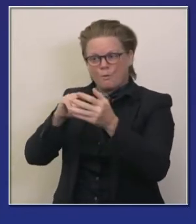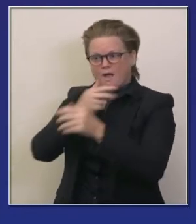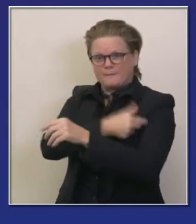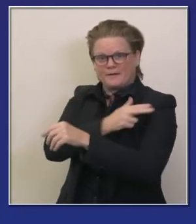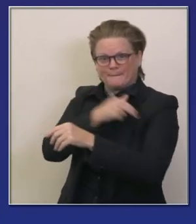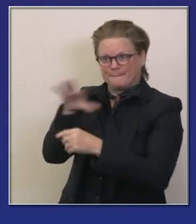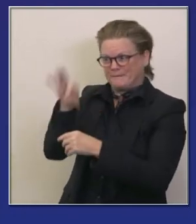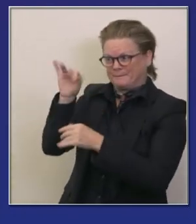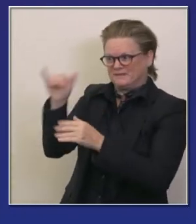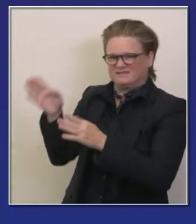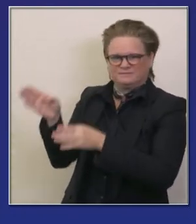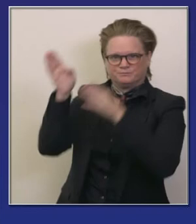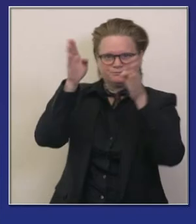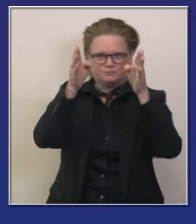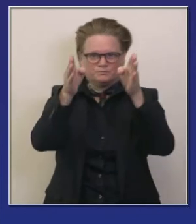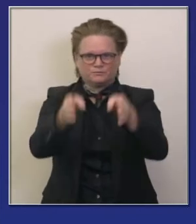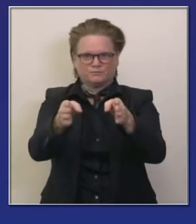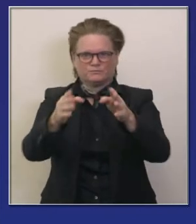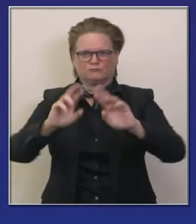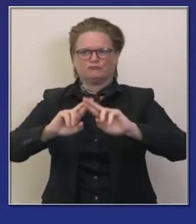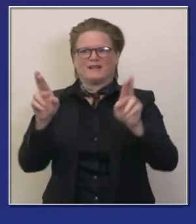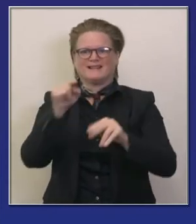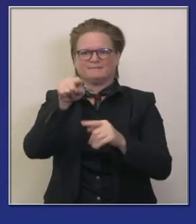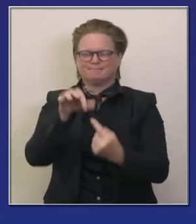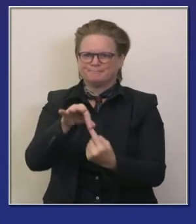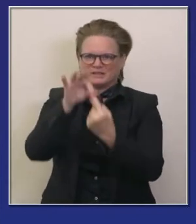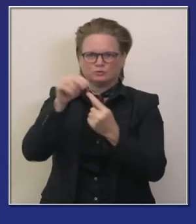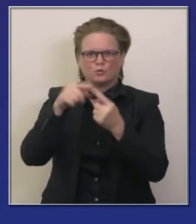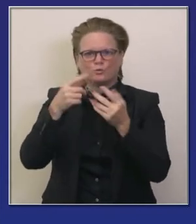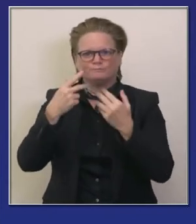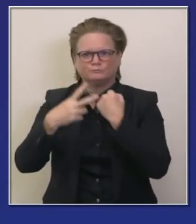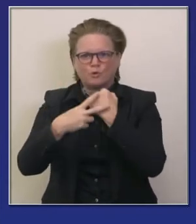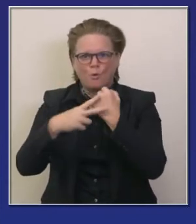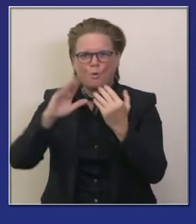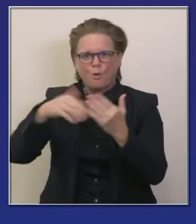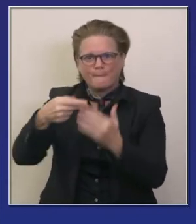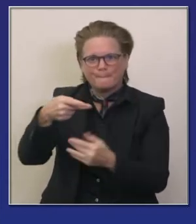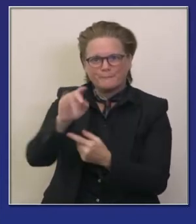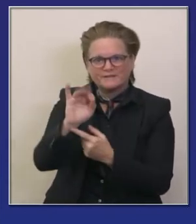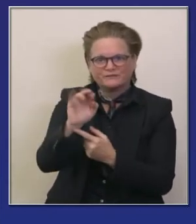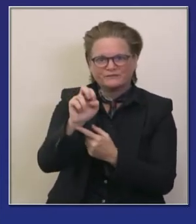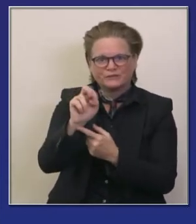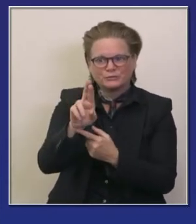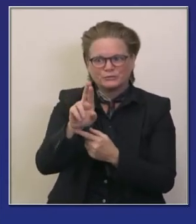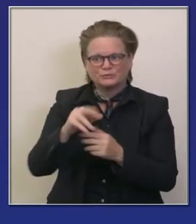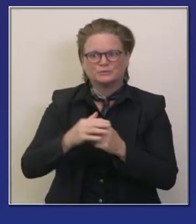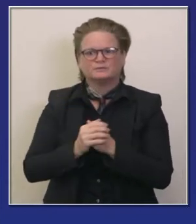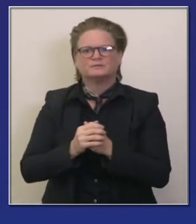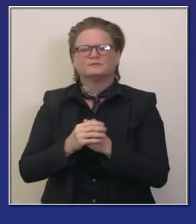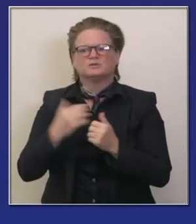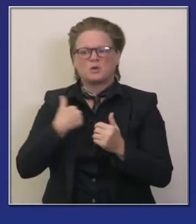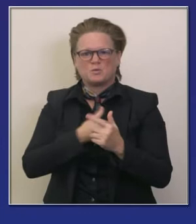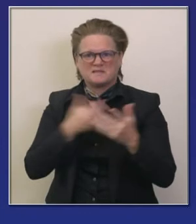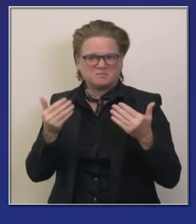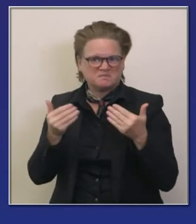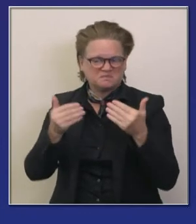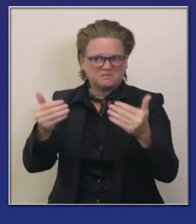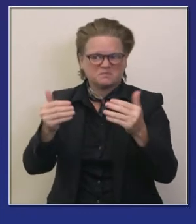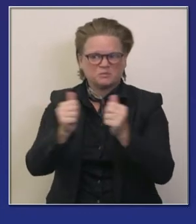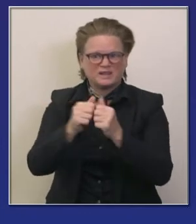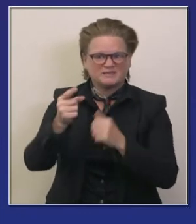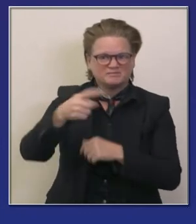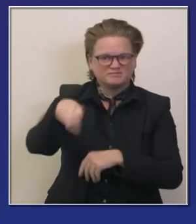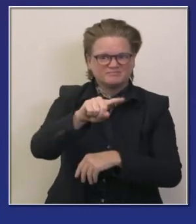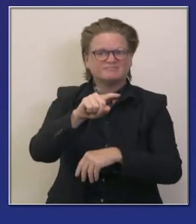almacenaje en el lugar que se requiere se lleva a cabo y luego comienza la administración de la vacuna en base a las primeras